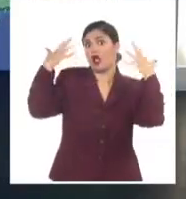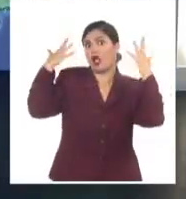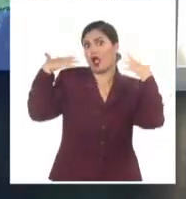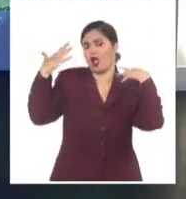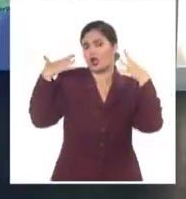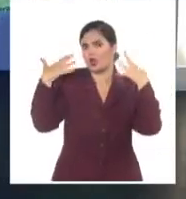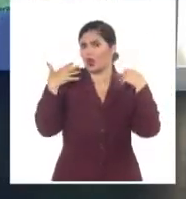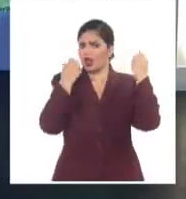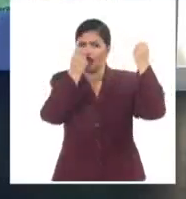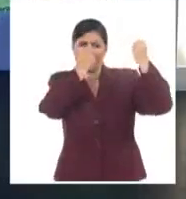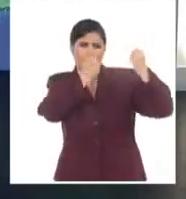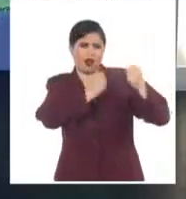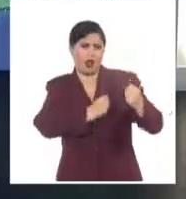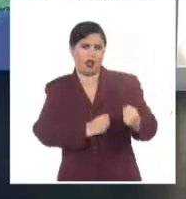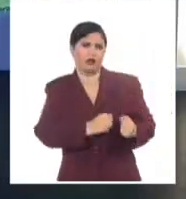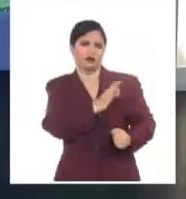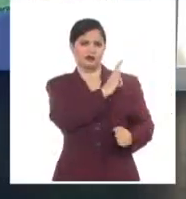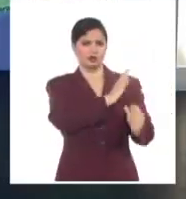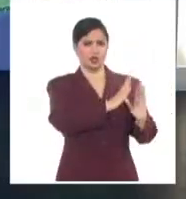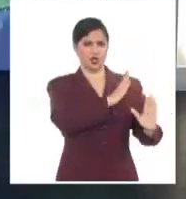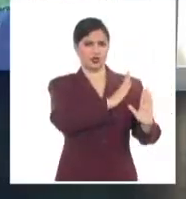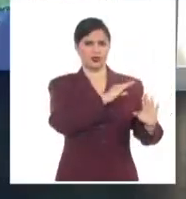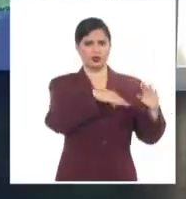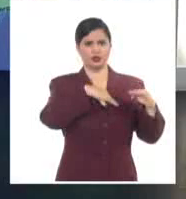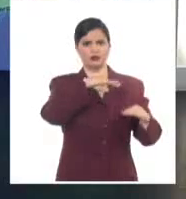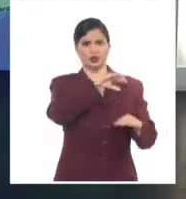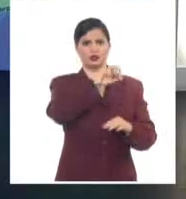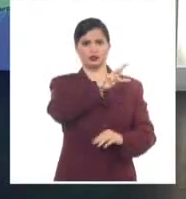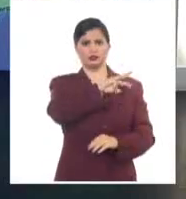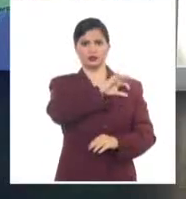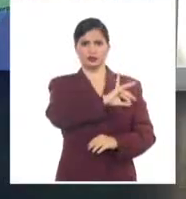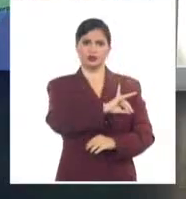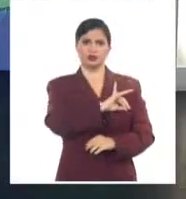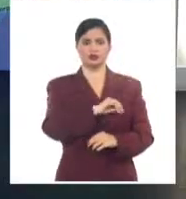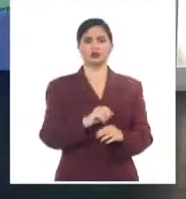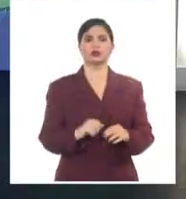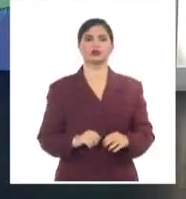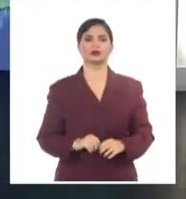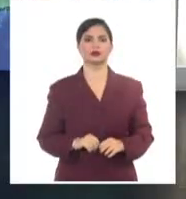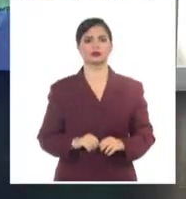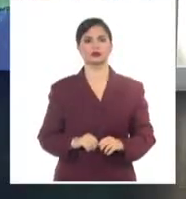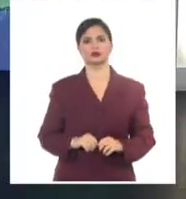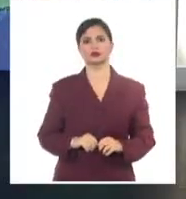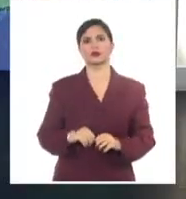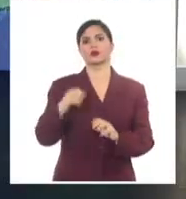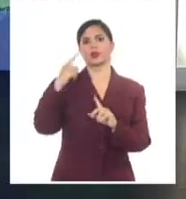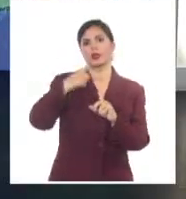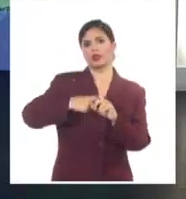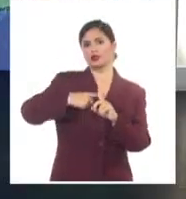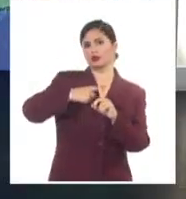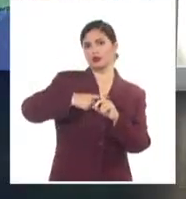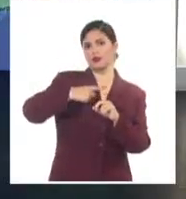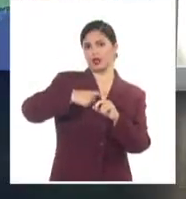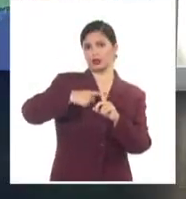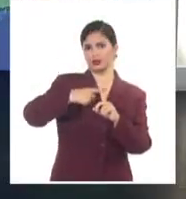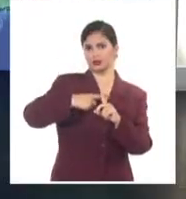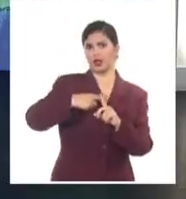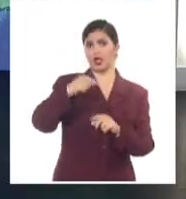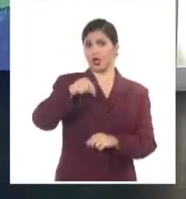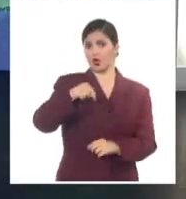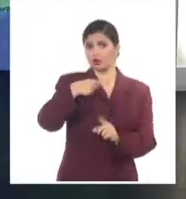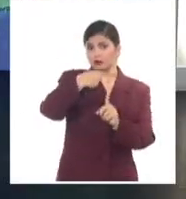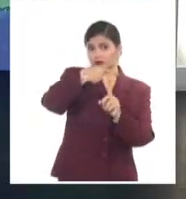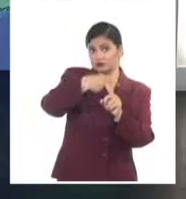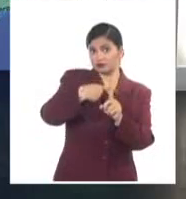parte oriental. Pero les decía que la madrugada, con el predominio de poca nubosidad, permite que desciendan las temperaturas hacia zonas del interior. Tuvimos hoy una mínima de 15